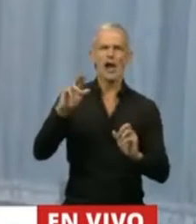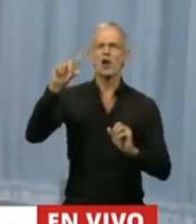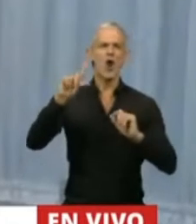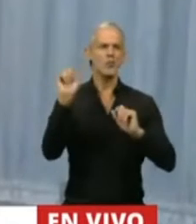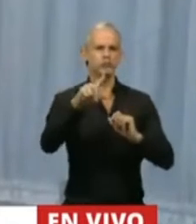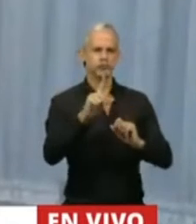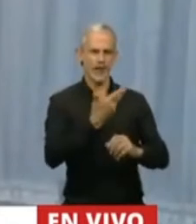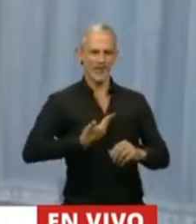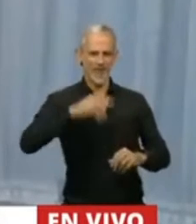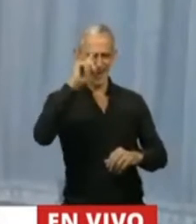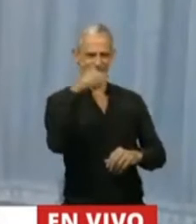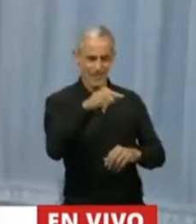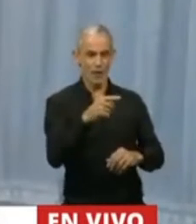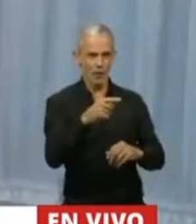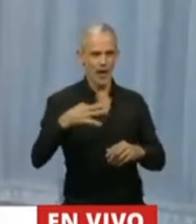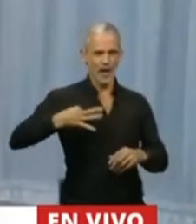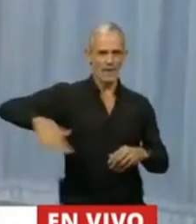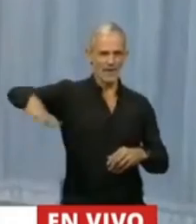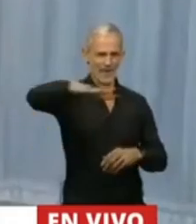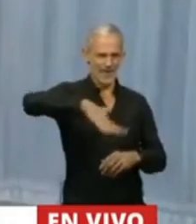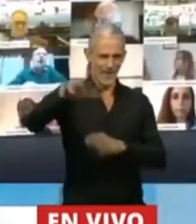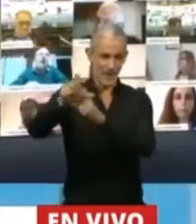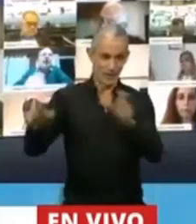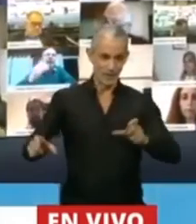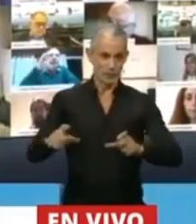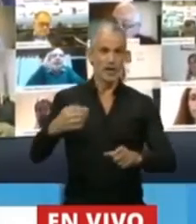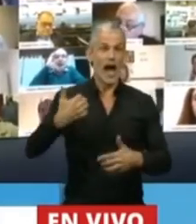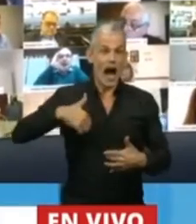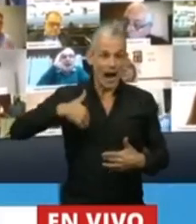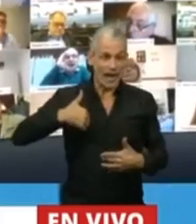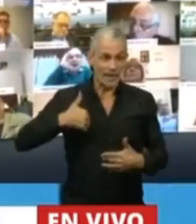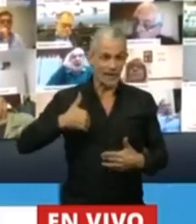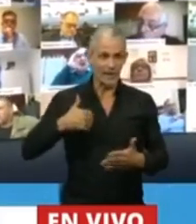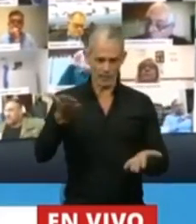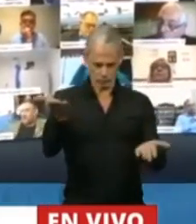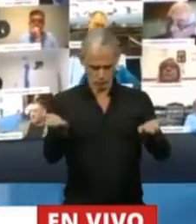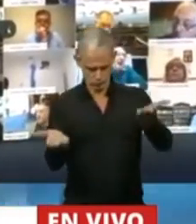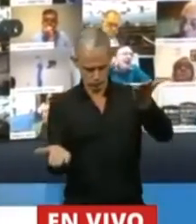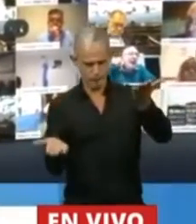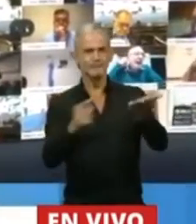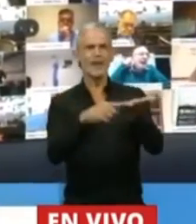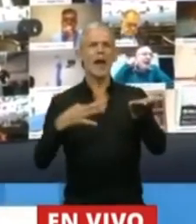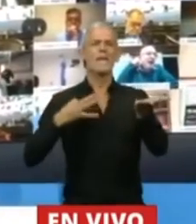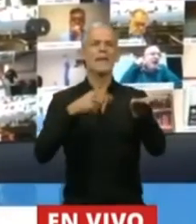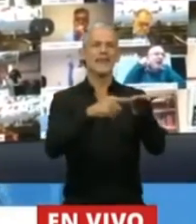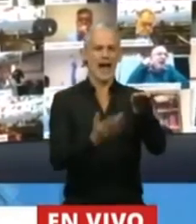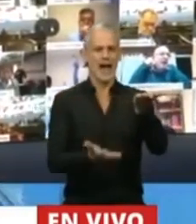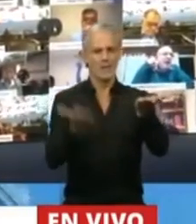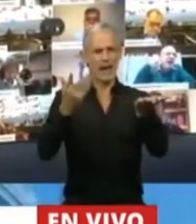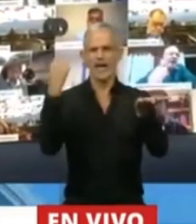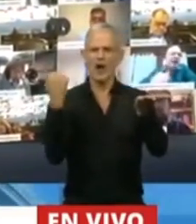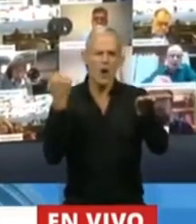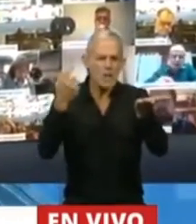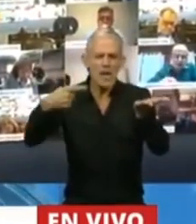Estado en la vida de los ciudadanos. Sin duda es que la Argentina ha elegido el valor de la vida por sobre cualquier otro